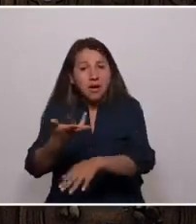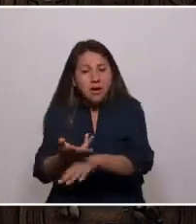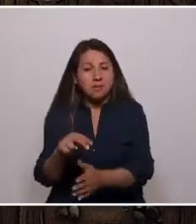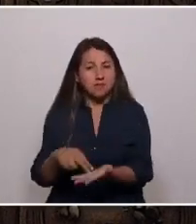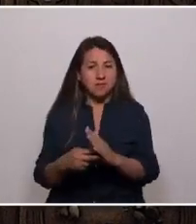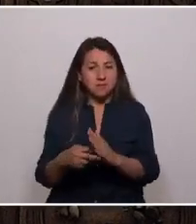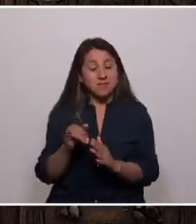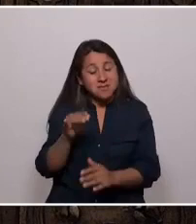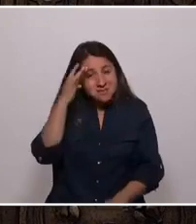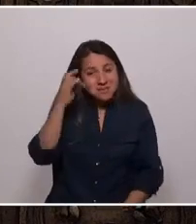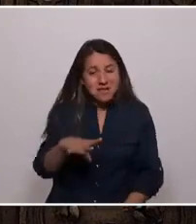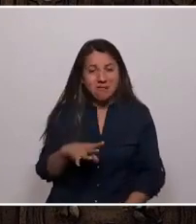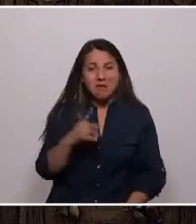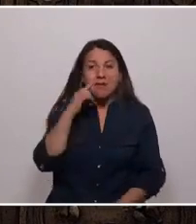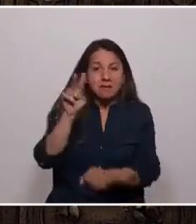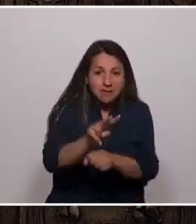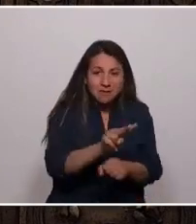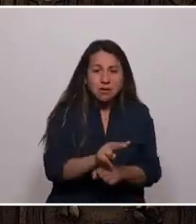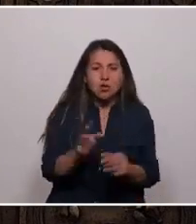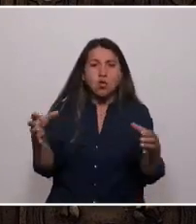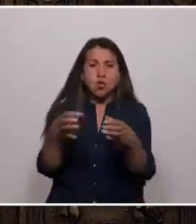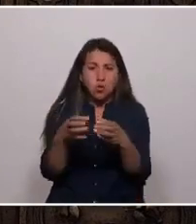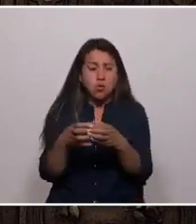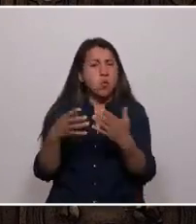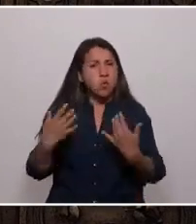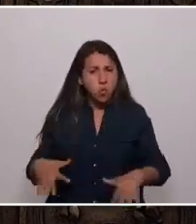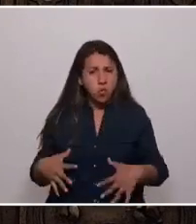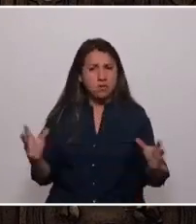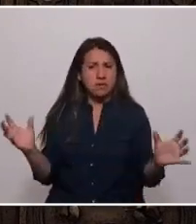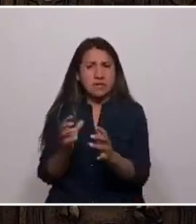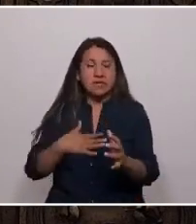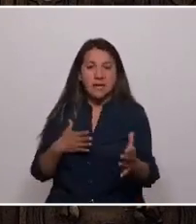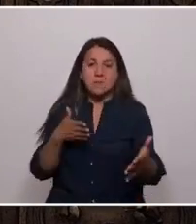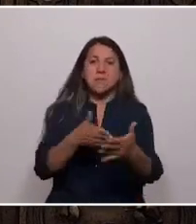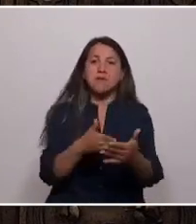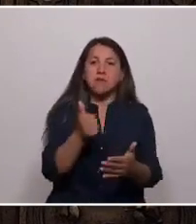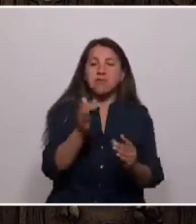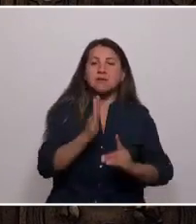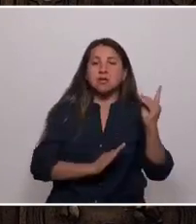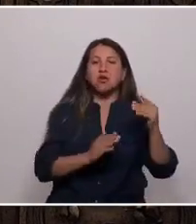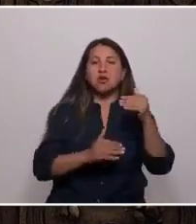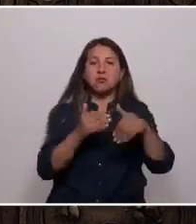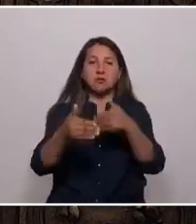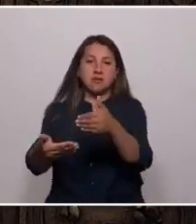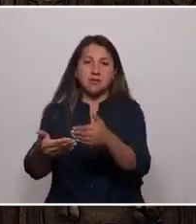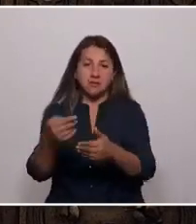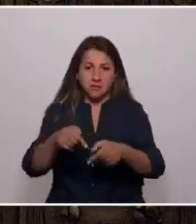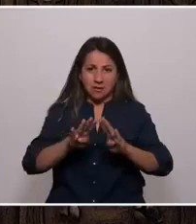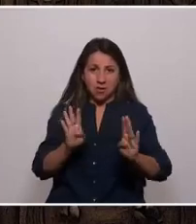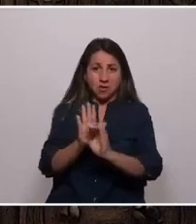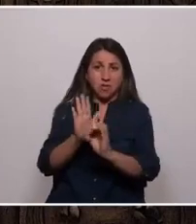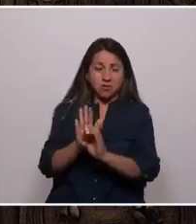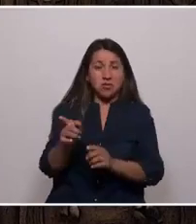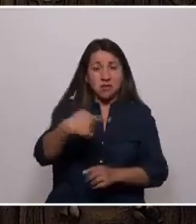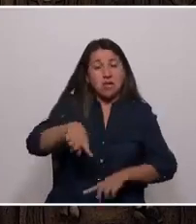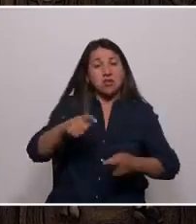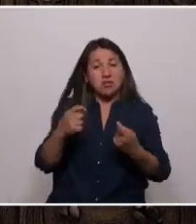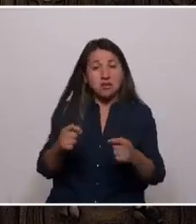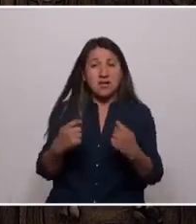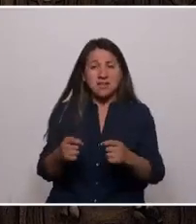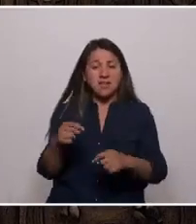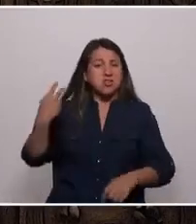Hemos sido testigos de cómo grupos extremos han querido impedir el buen desarrollo de la Convención. Han intentado, con